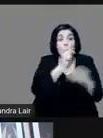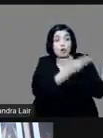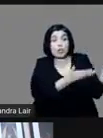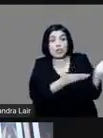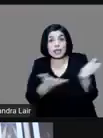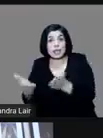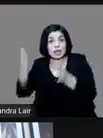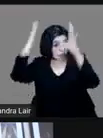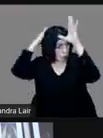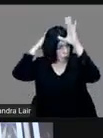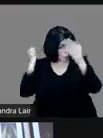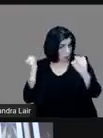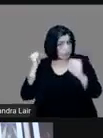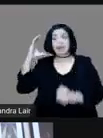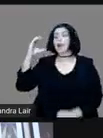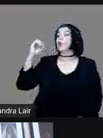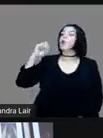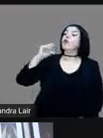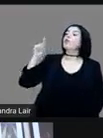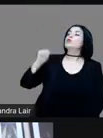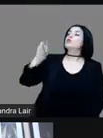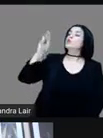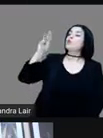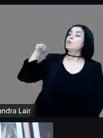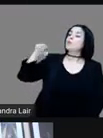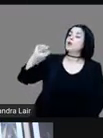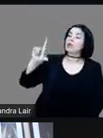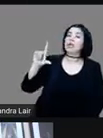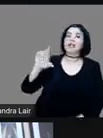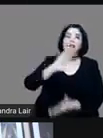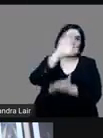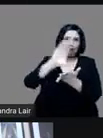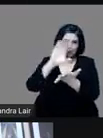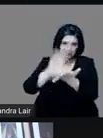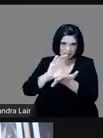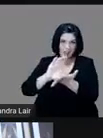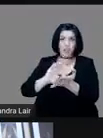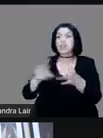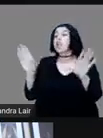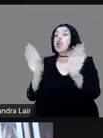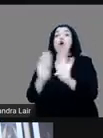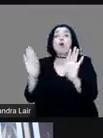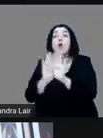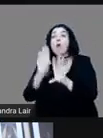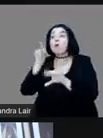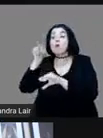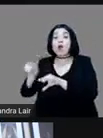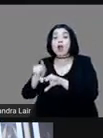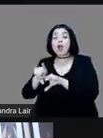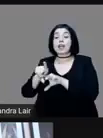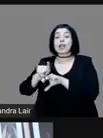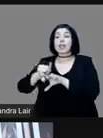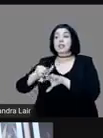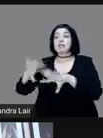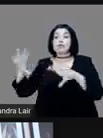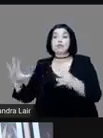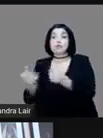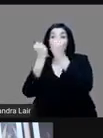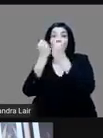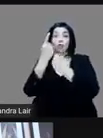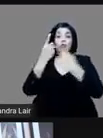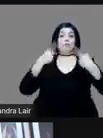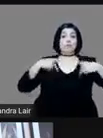Cozumel y cómo allí van a recuperar a un personaje que va a jugar un papel